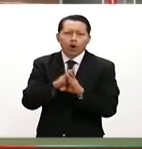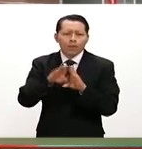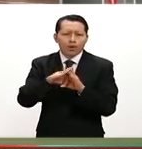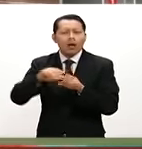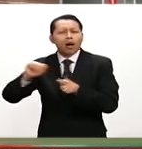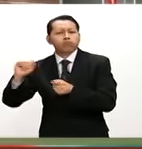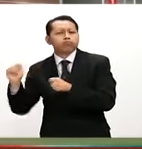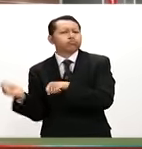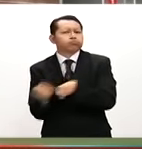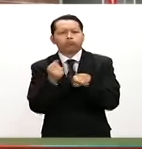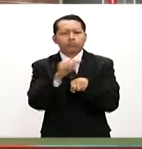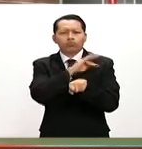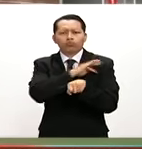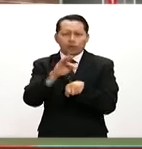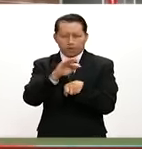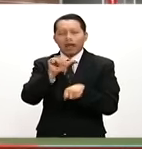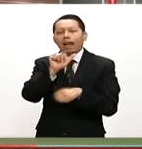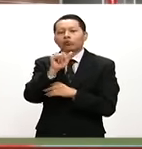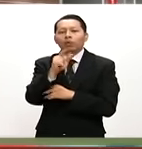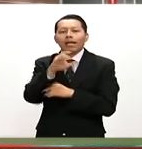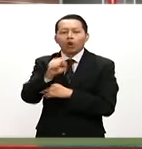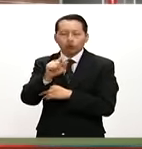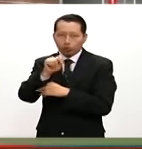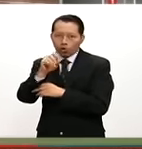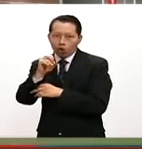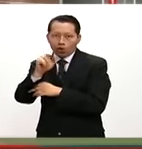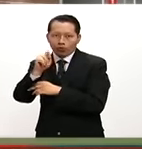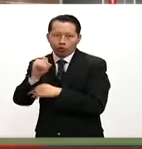grandes ligas con los azulejos de Toronto.